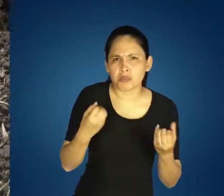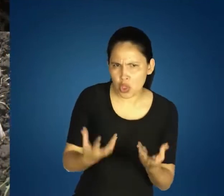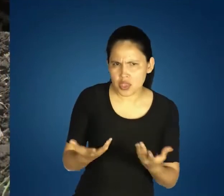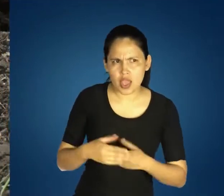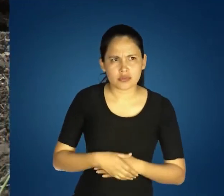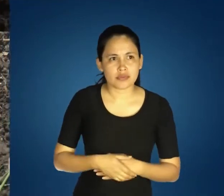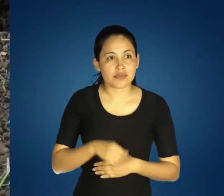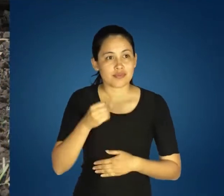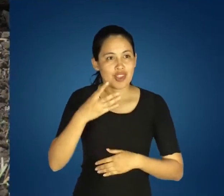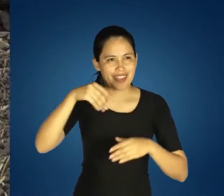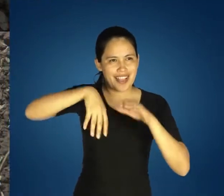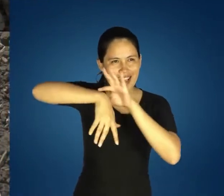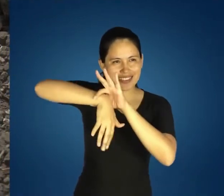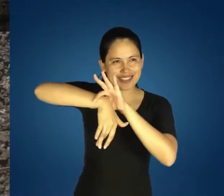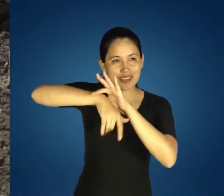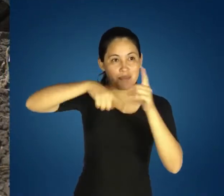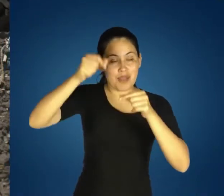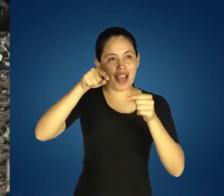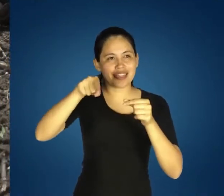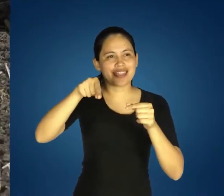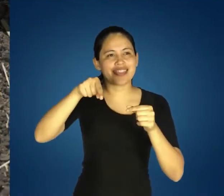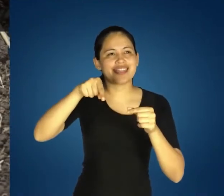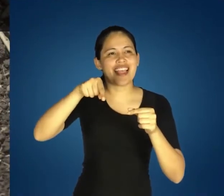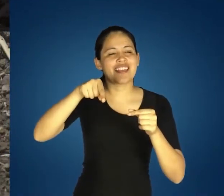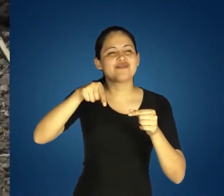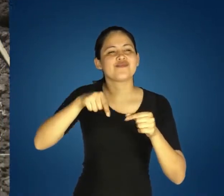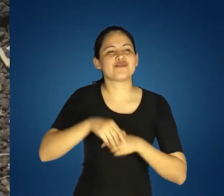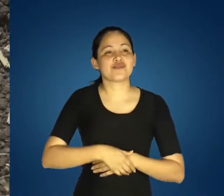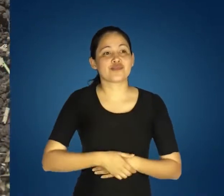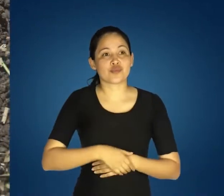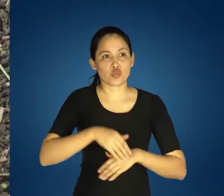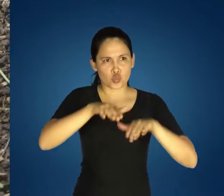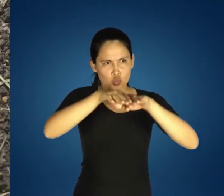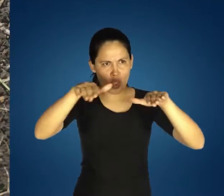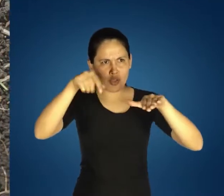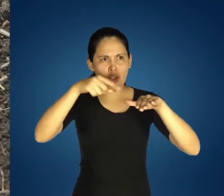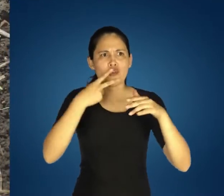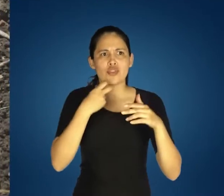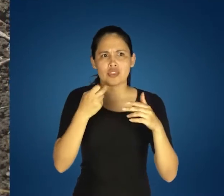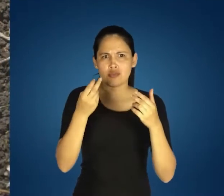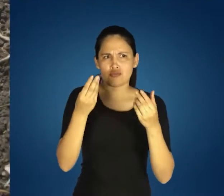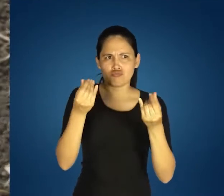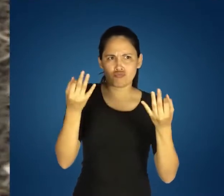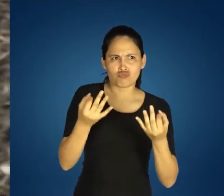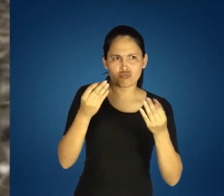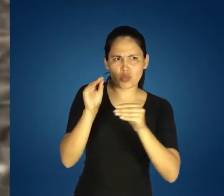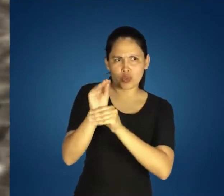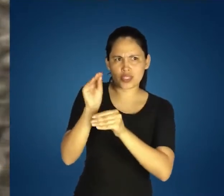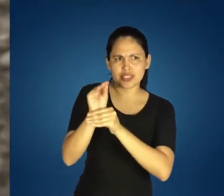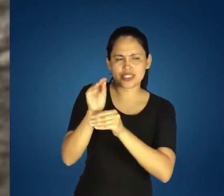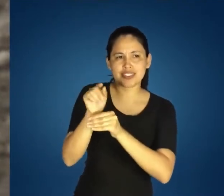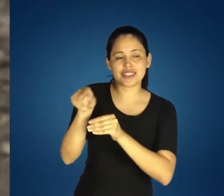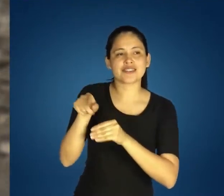¿Por qué es tan importante el suelo de la huerta agroecológica? Porque es donde crecen las raíces de las plantas